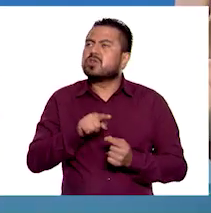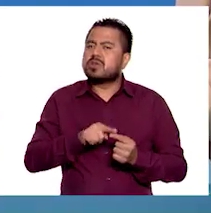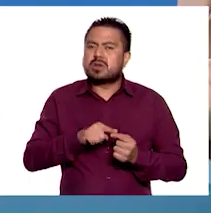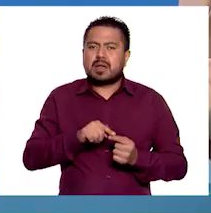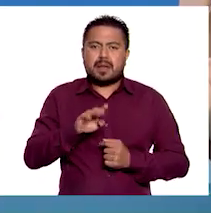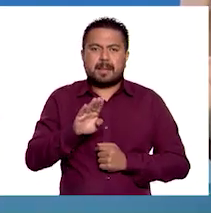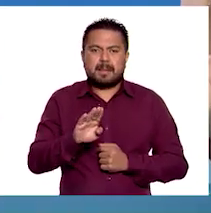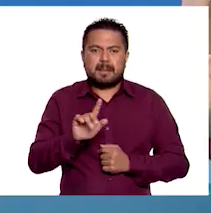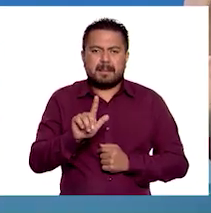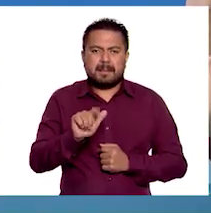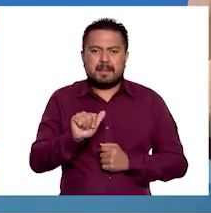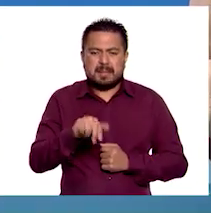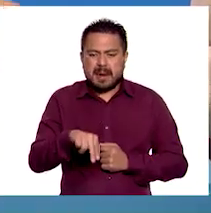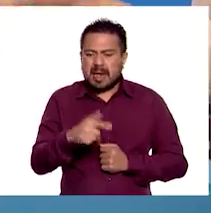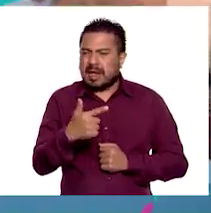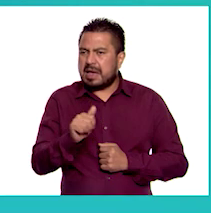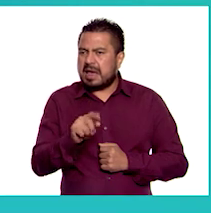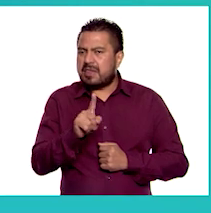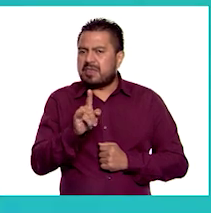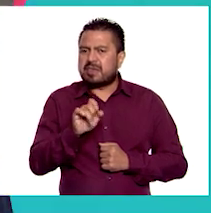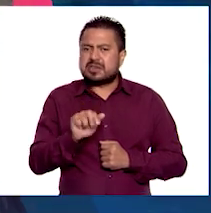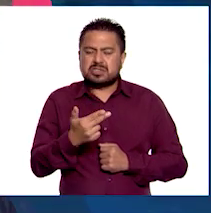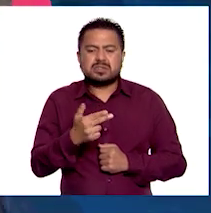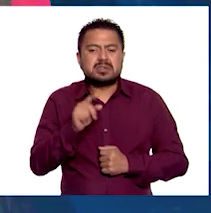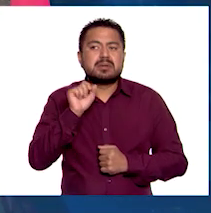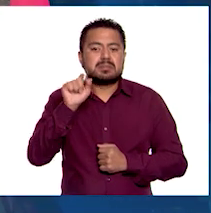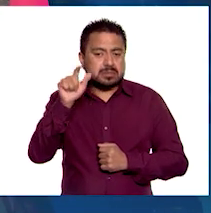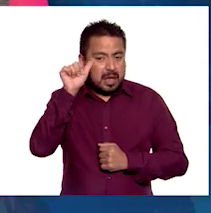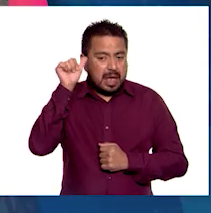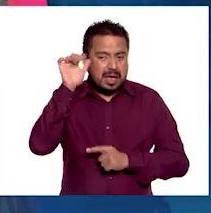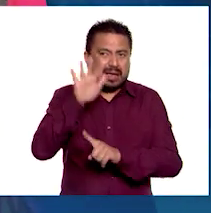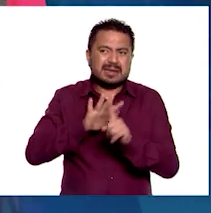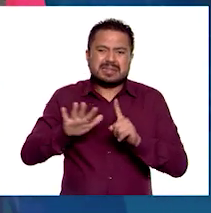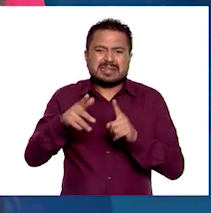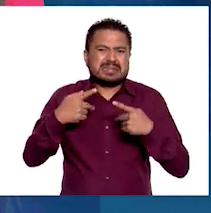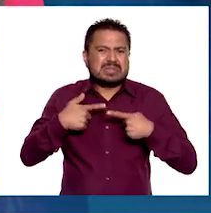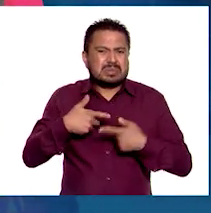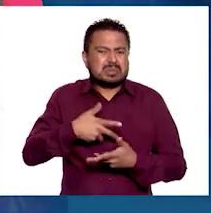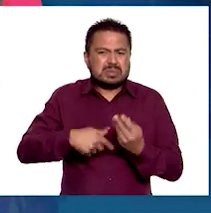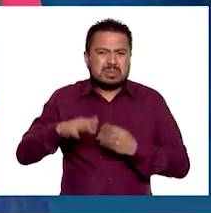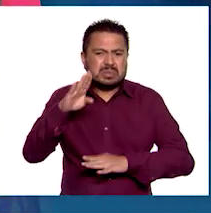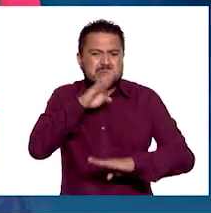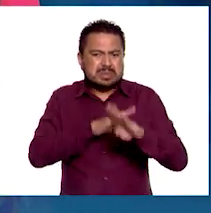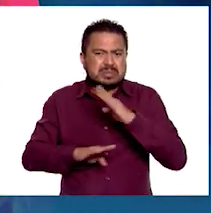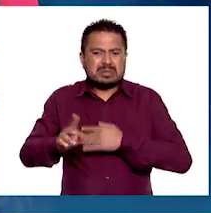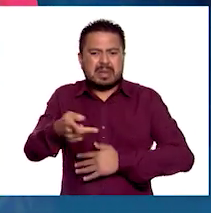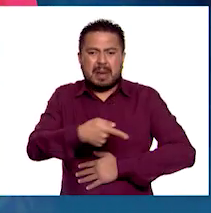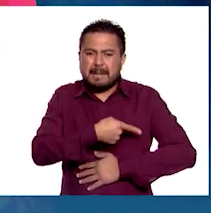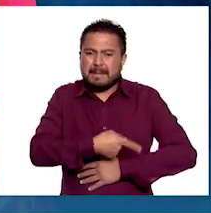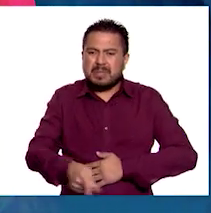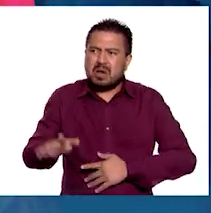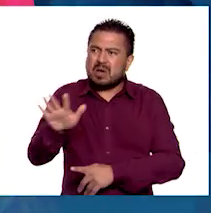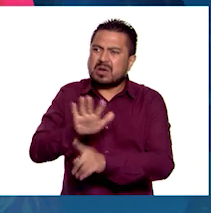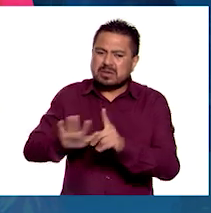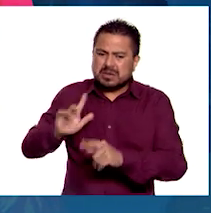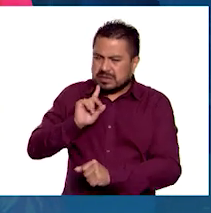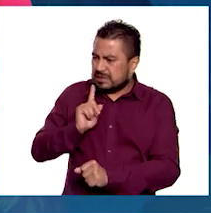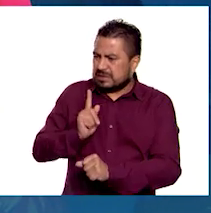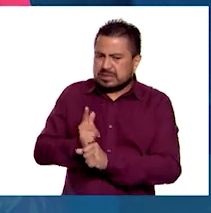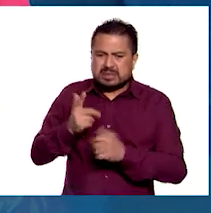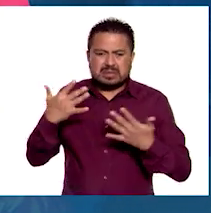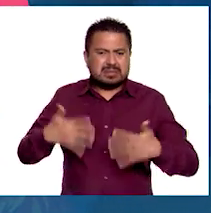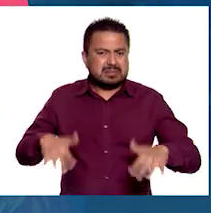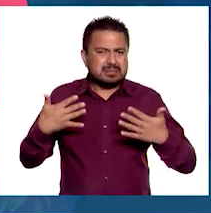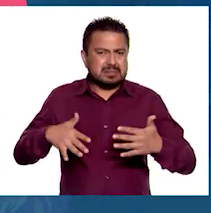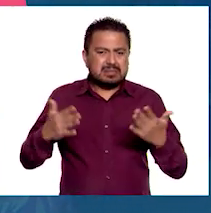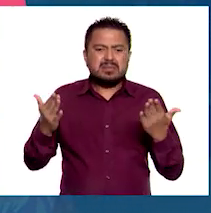Bangladesh. También en Asia. Parece que la población tiene bajos ingresos, ¿no? Sí. Mira el material con